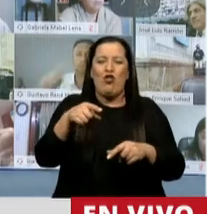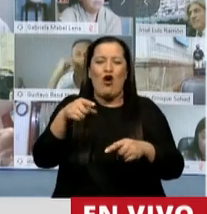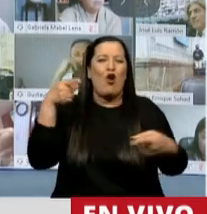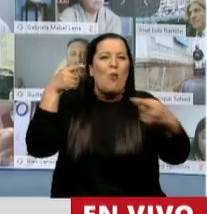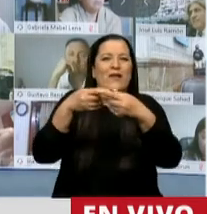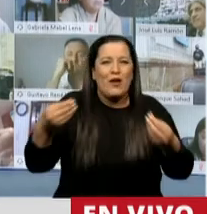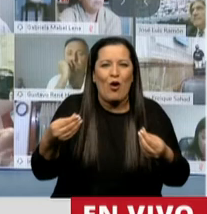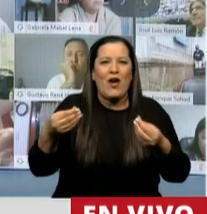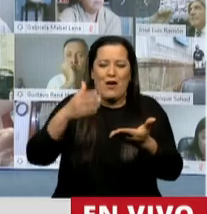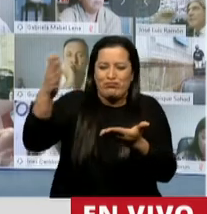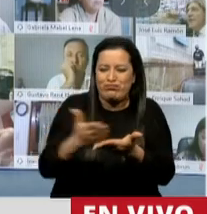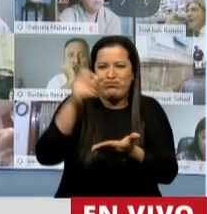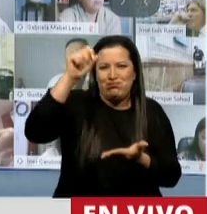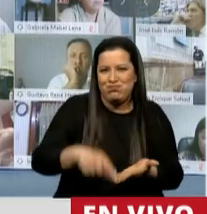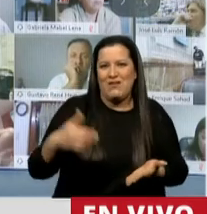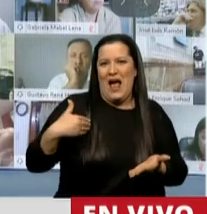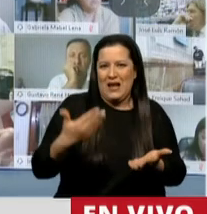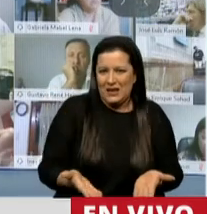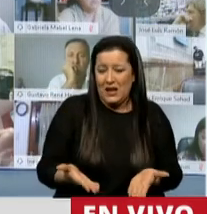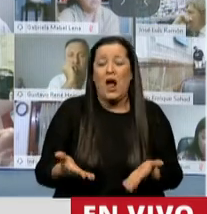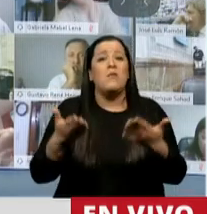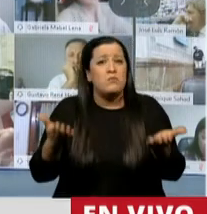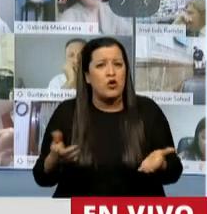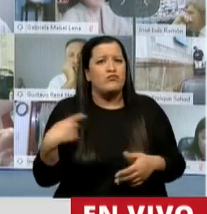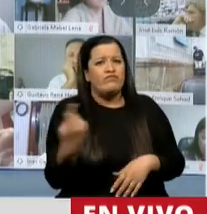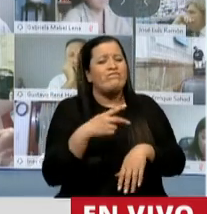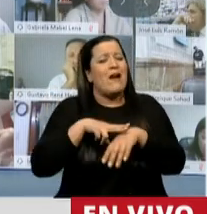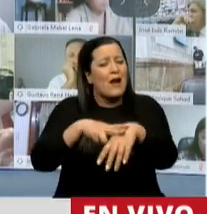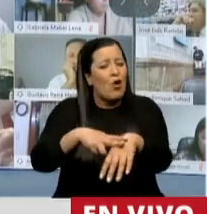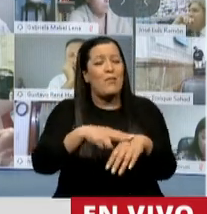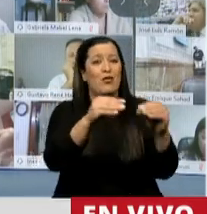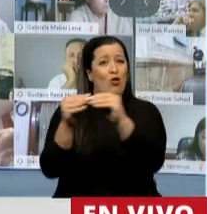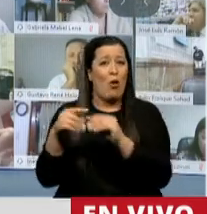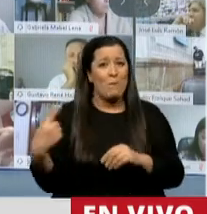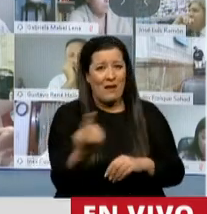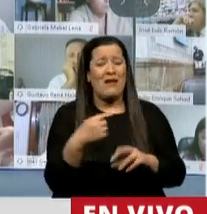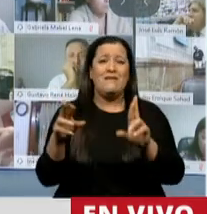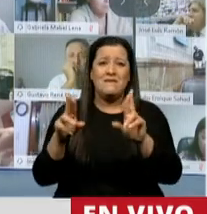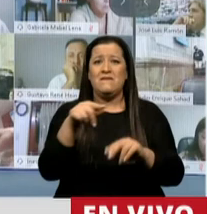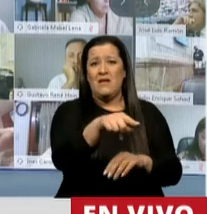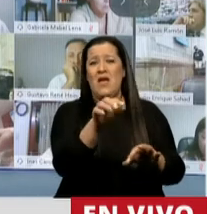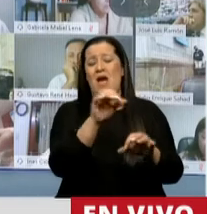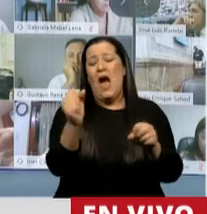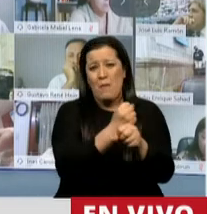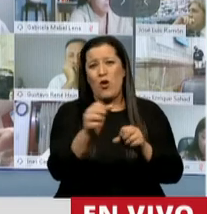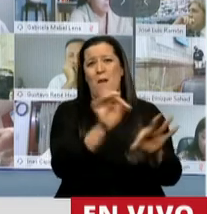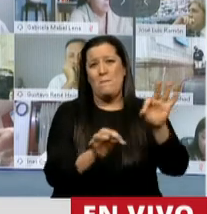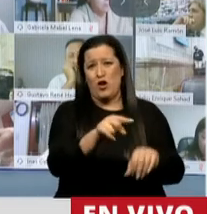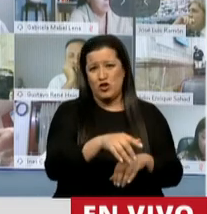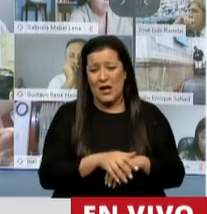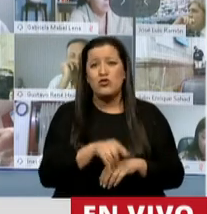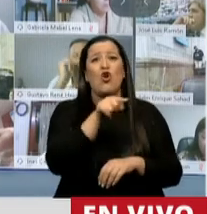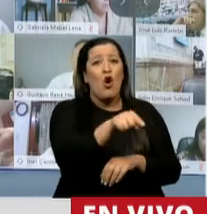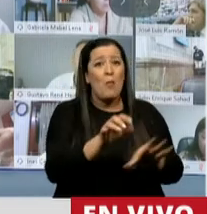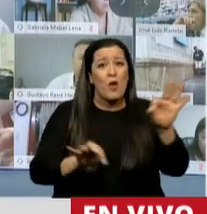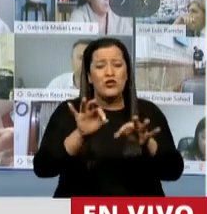al sector productivo. Es por eso que recomiendo a mis pares aprobar este proyecto que está en el